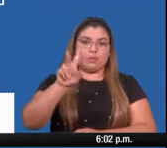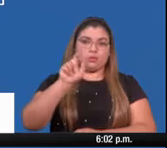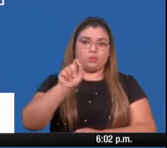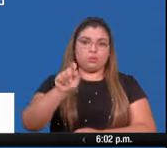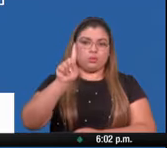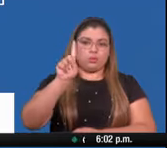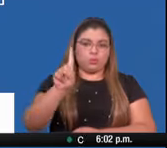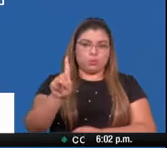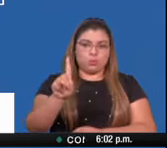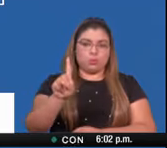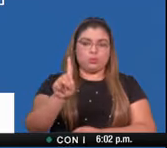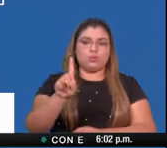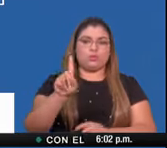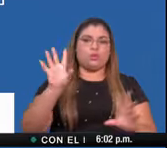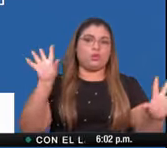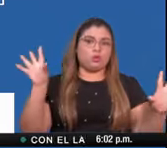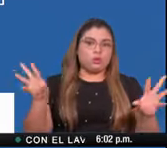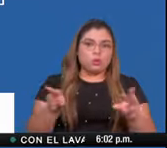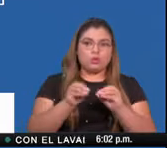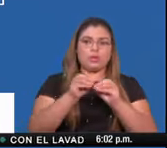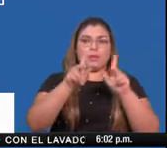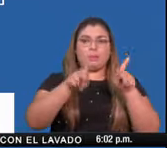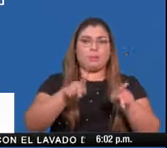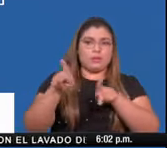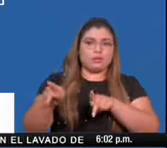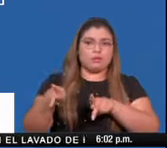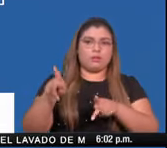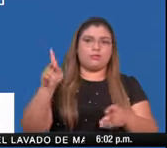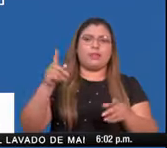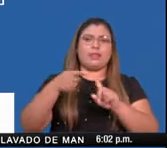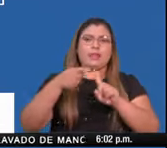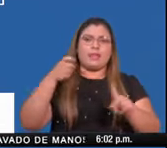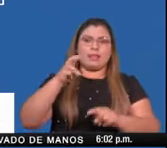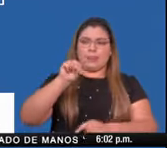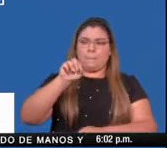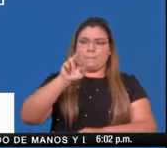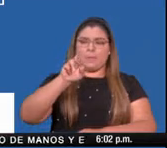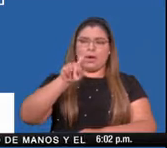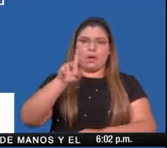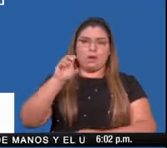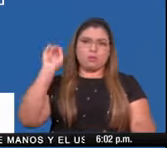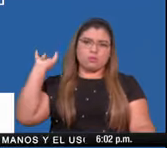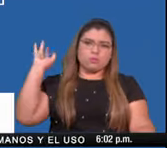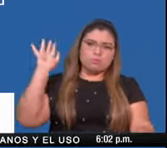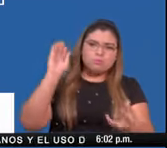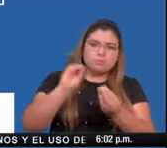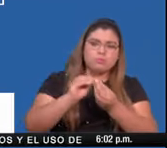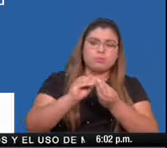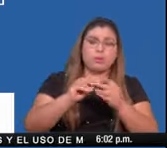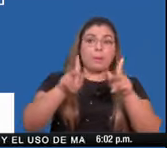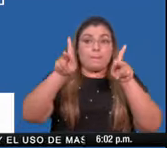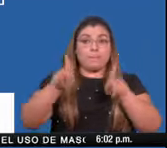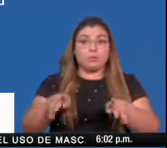.1 del total de casos acumulados, y recuperados un 65